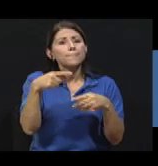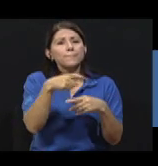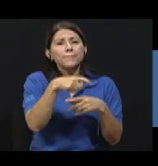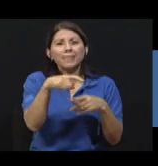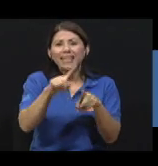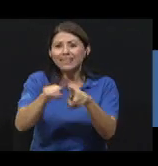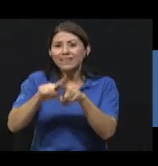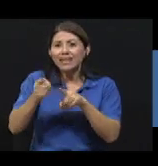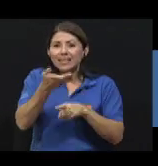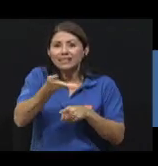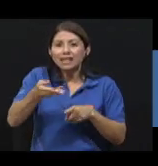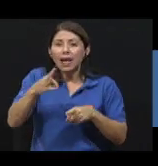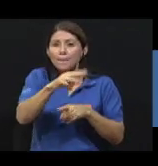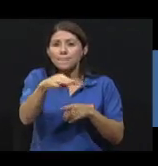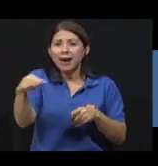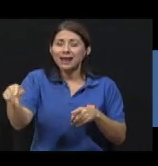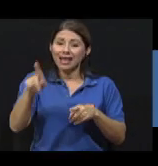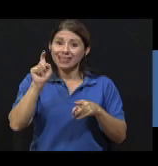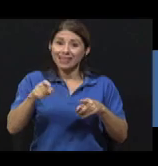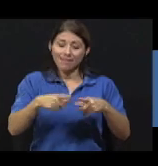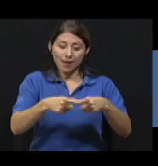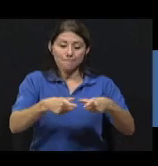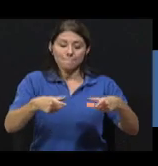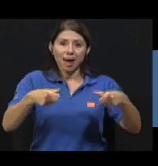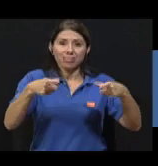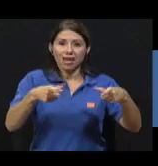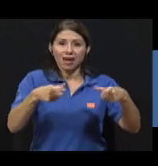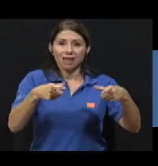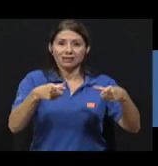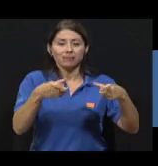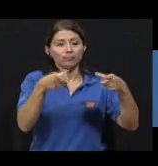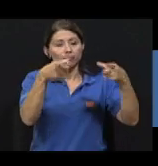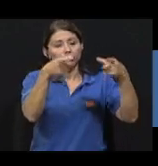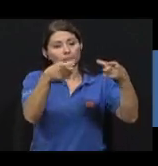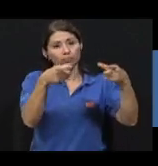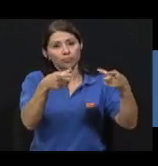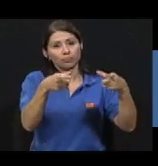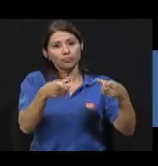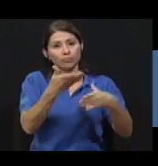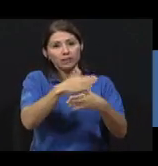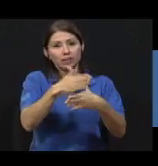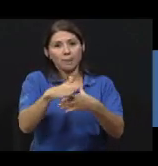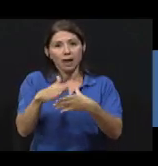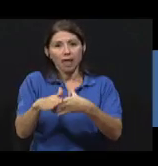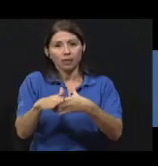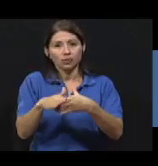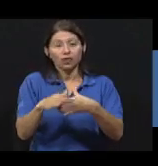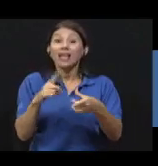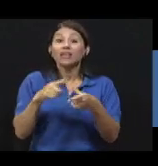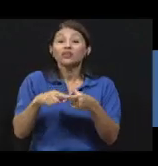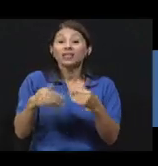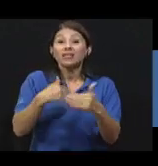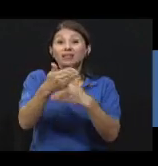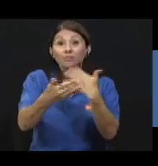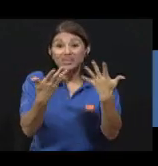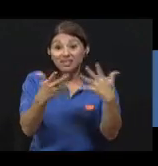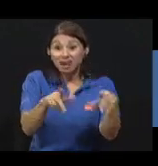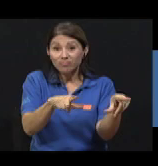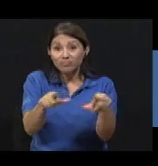separados unos de otros. Para descongelarlos, suficiente meterlos en agua hervida con sal durante 3 minutos.